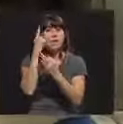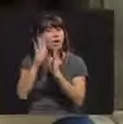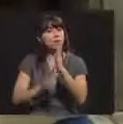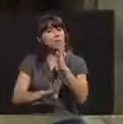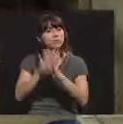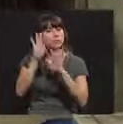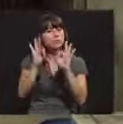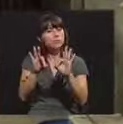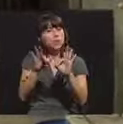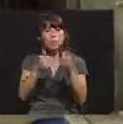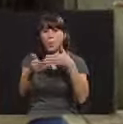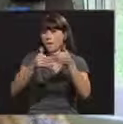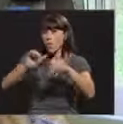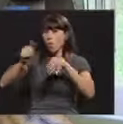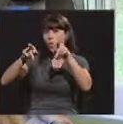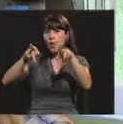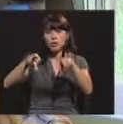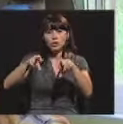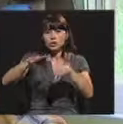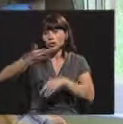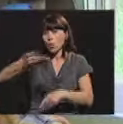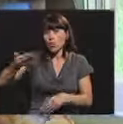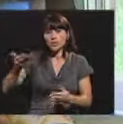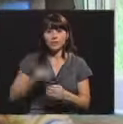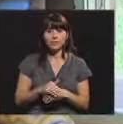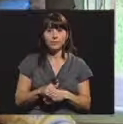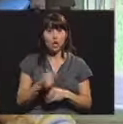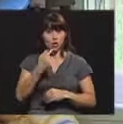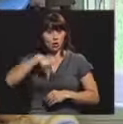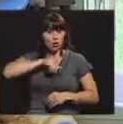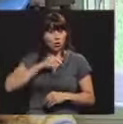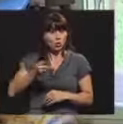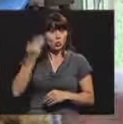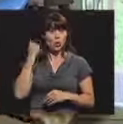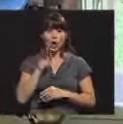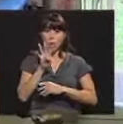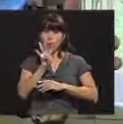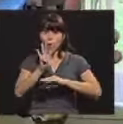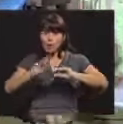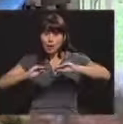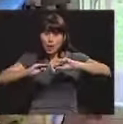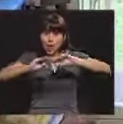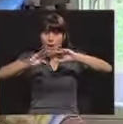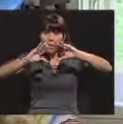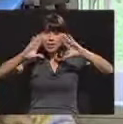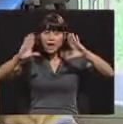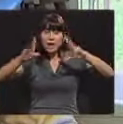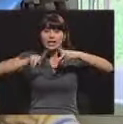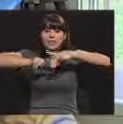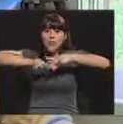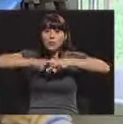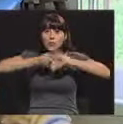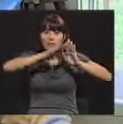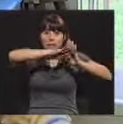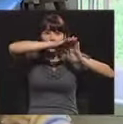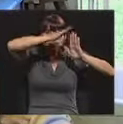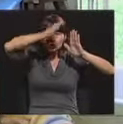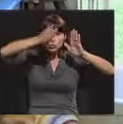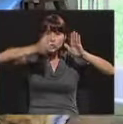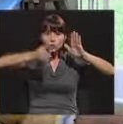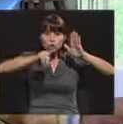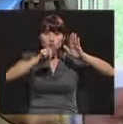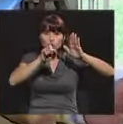adelante, sin importar más. Nosotros a las 4 de la mañana estábamos comenzando la montaña por detrás de Surquiva